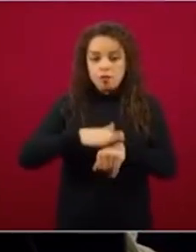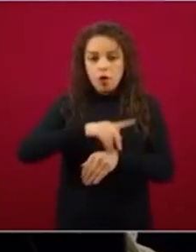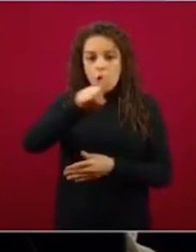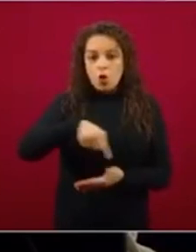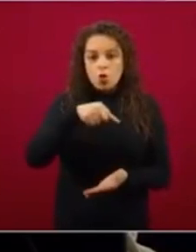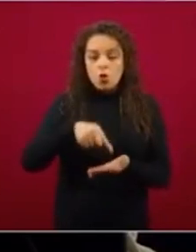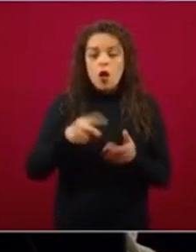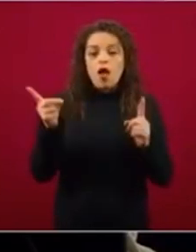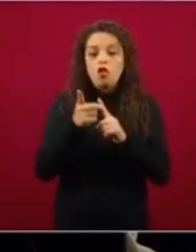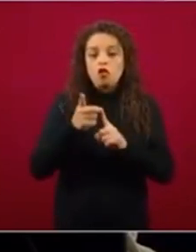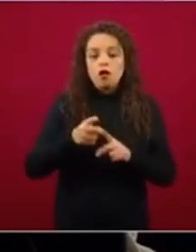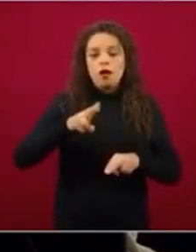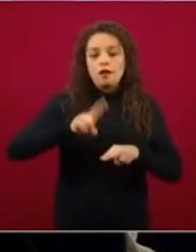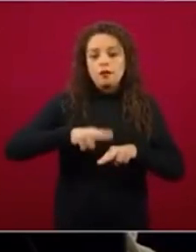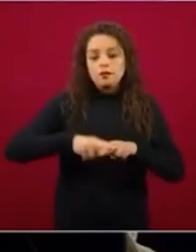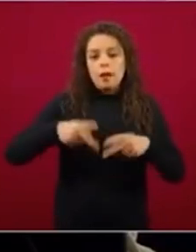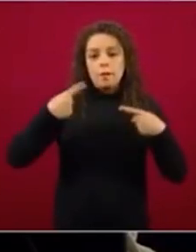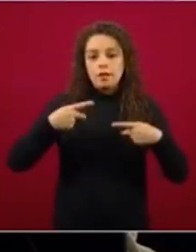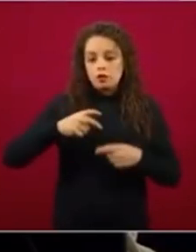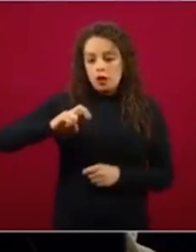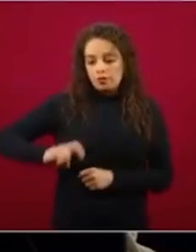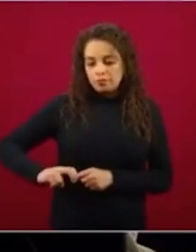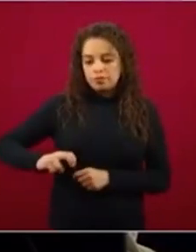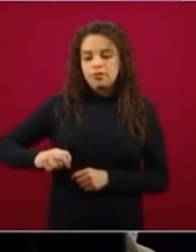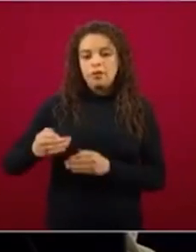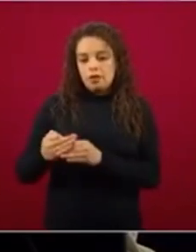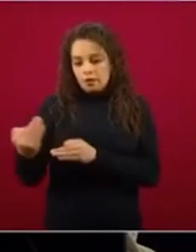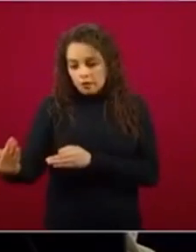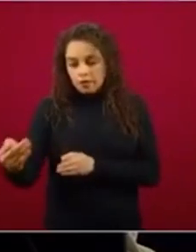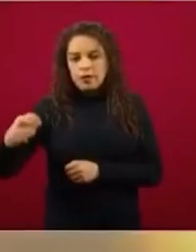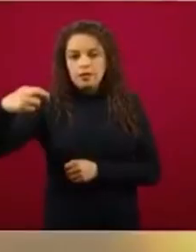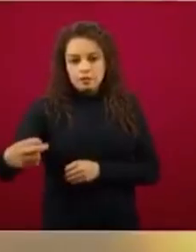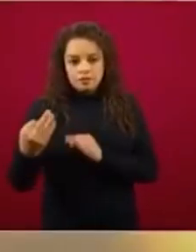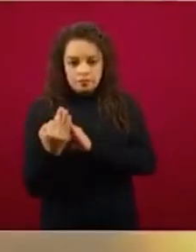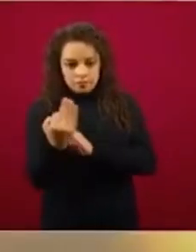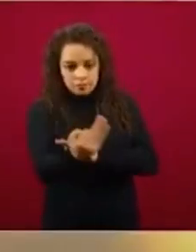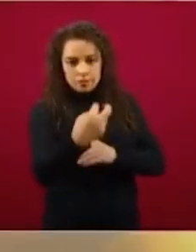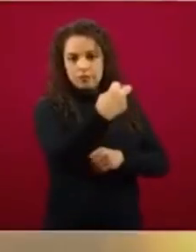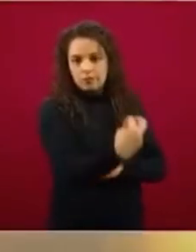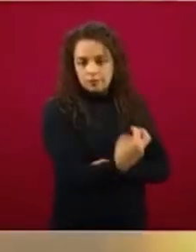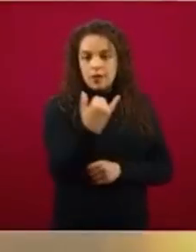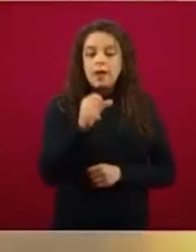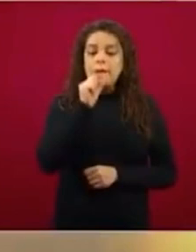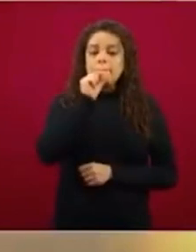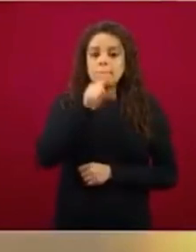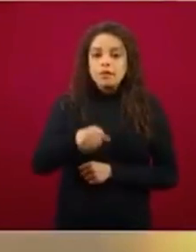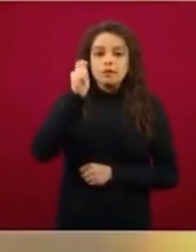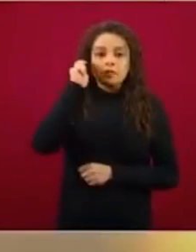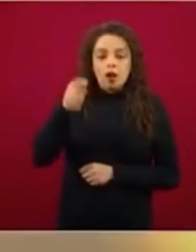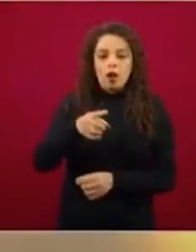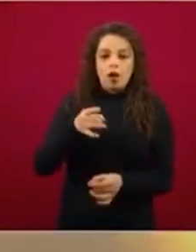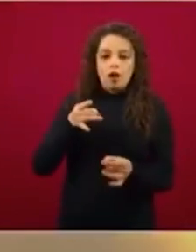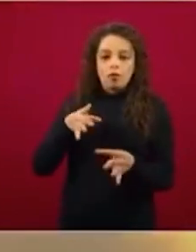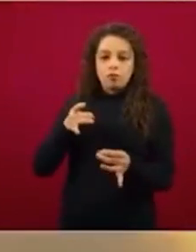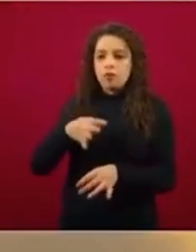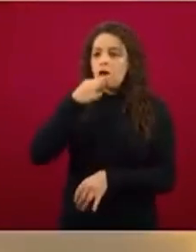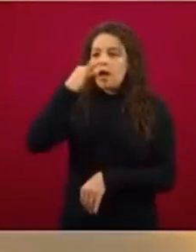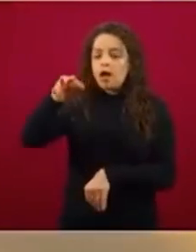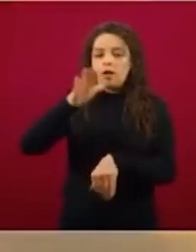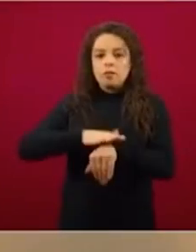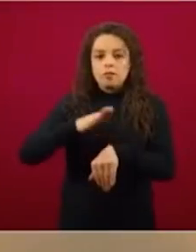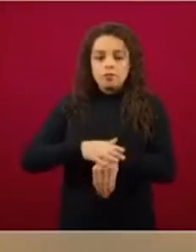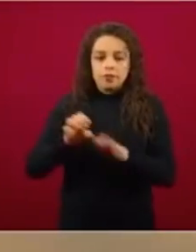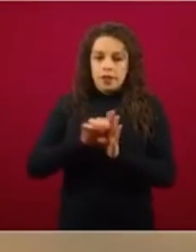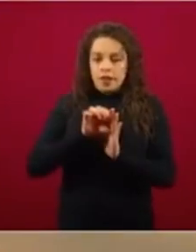deben de sentar las personas. Y lo mismo las señalizaciones frente a equipos, por ejemplo, uno clásico, una